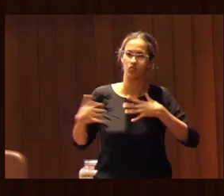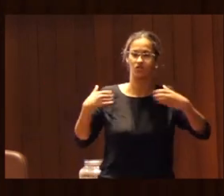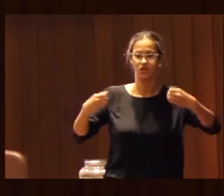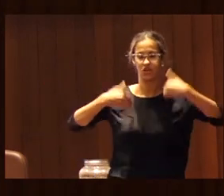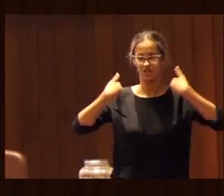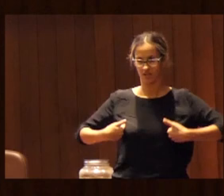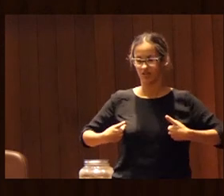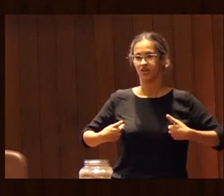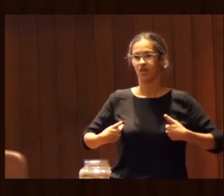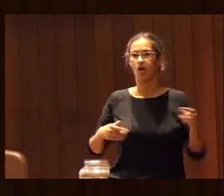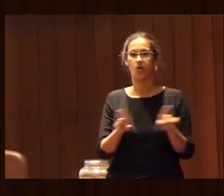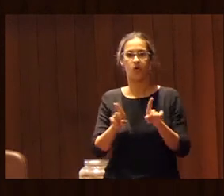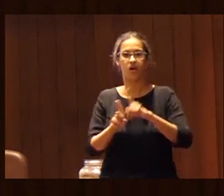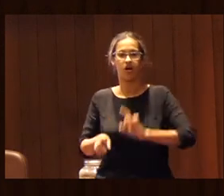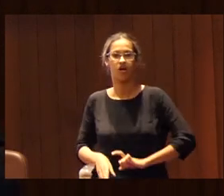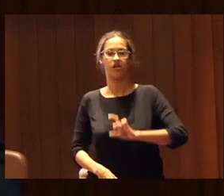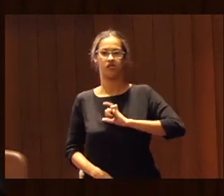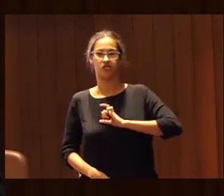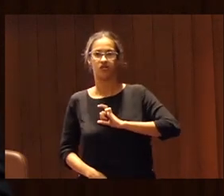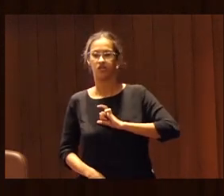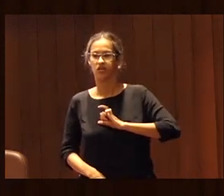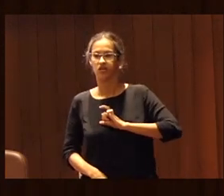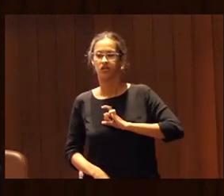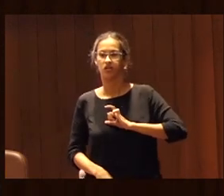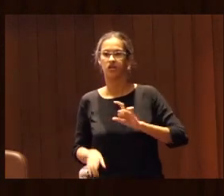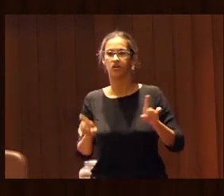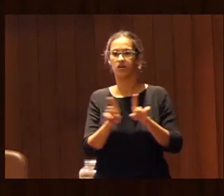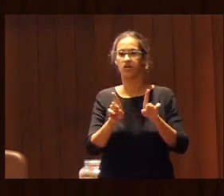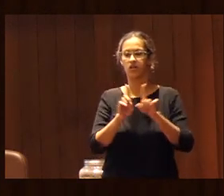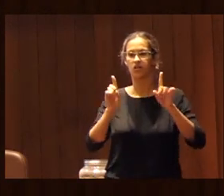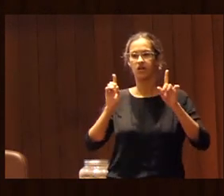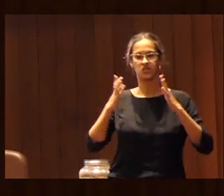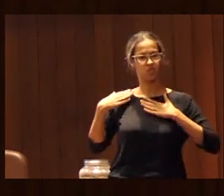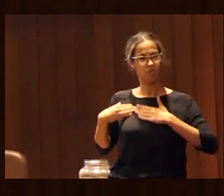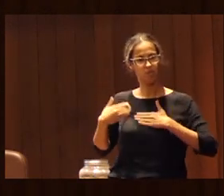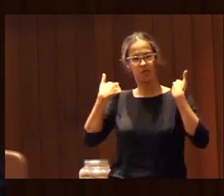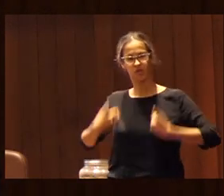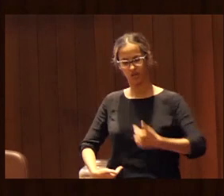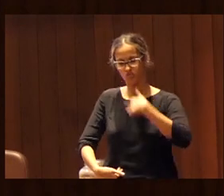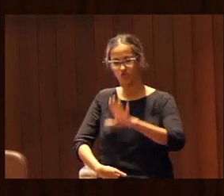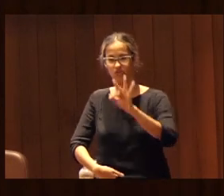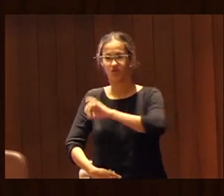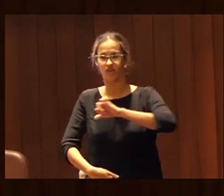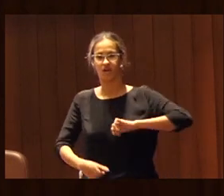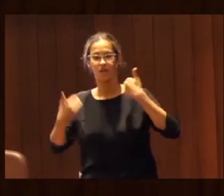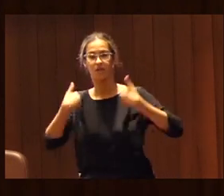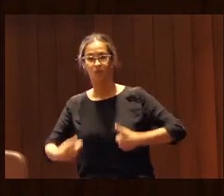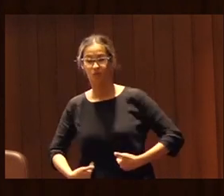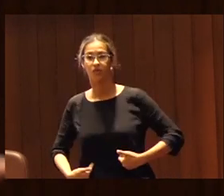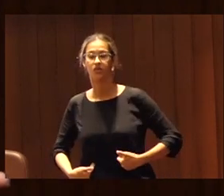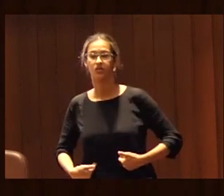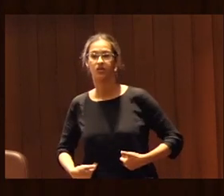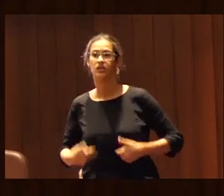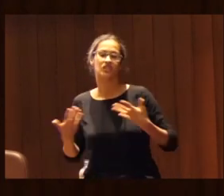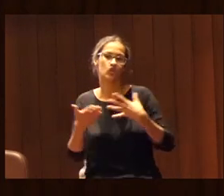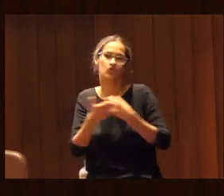de tener tu autoestima que no te reconoces que tu esquema corporal no tienes integrado como tuyo propio que tú tomas decisiones sobre tu propio cuerpo en todos